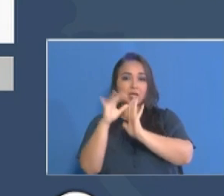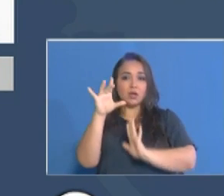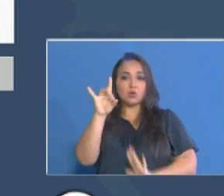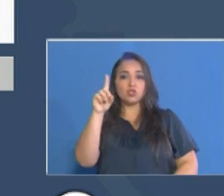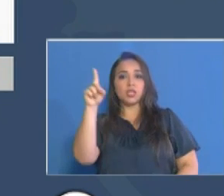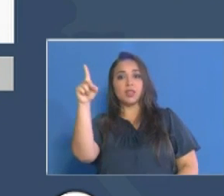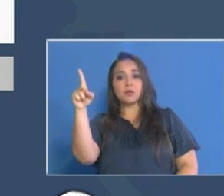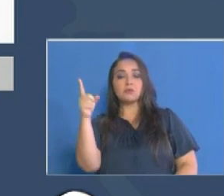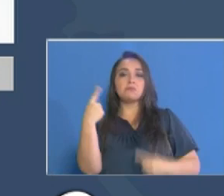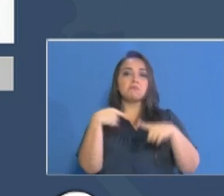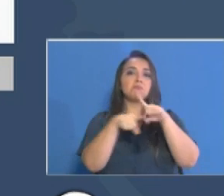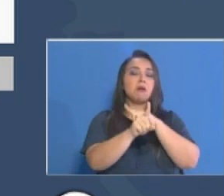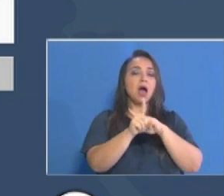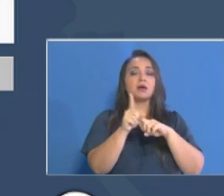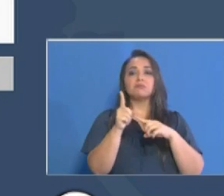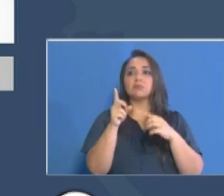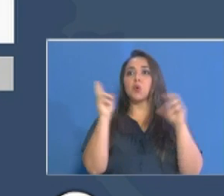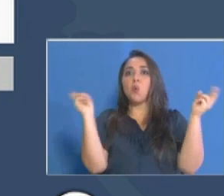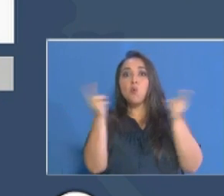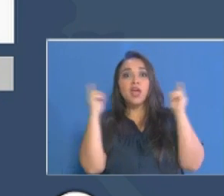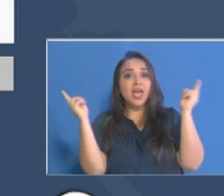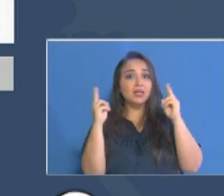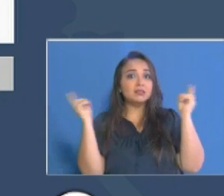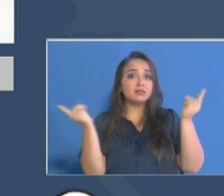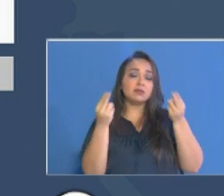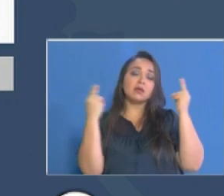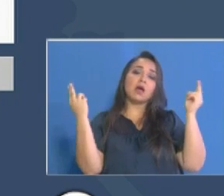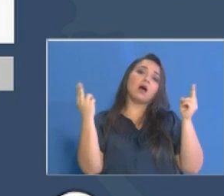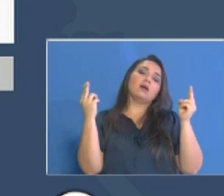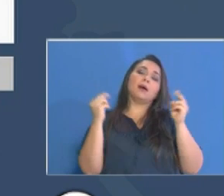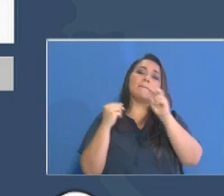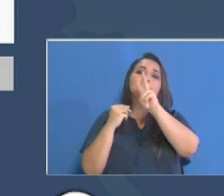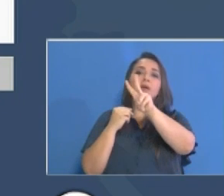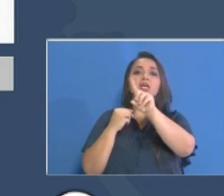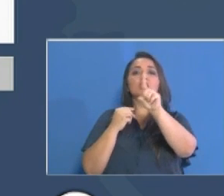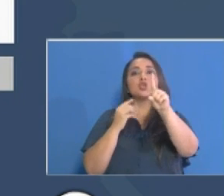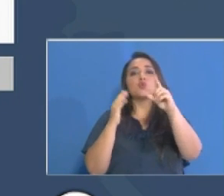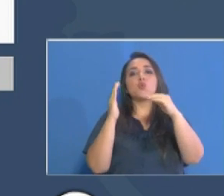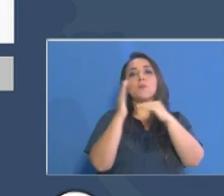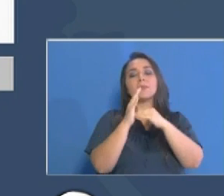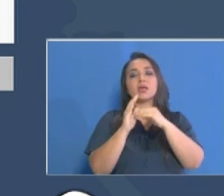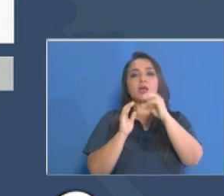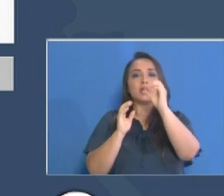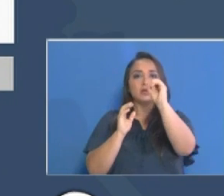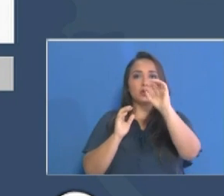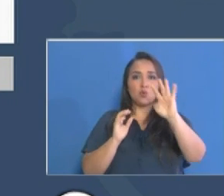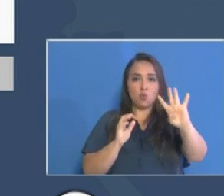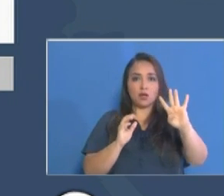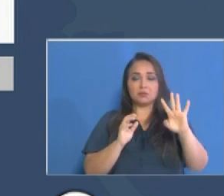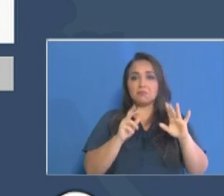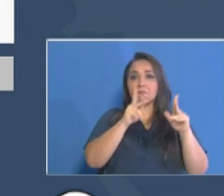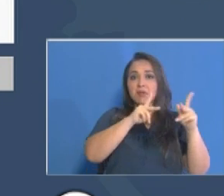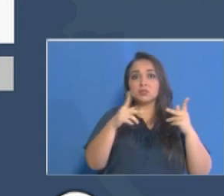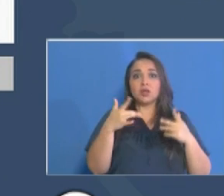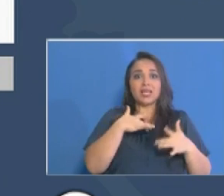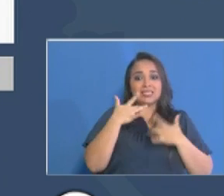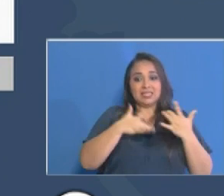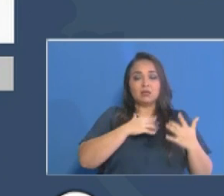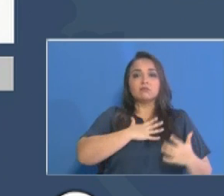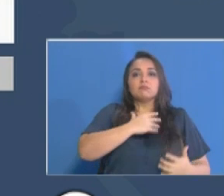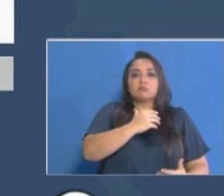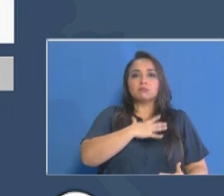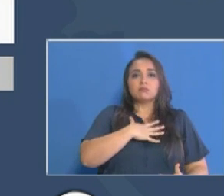a consultas en los servicios de urgencia, 21.004 eran sintomáticos respiratorios,